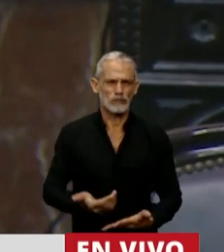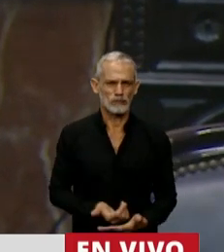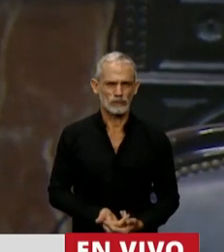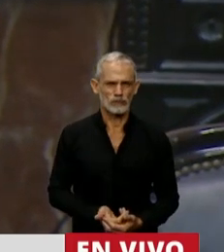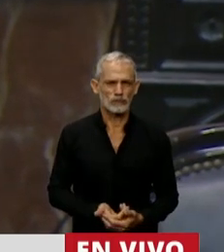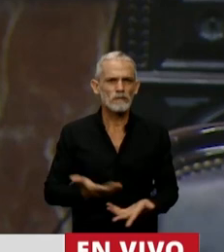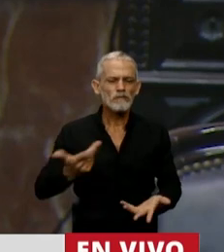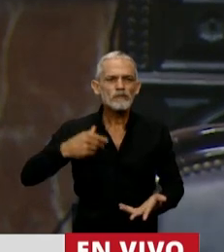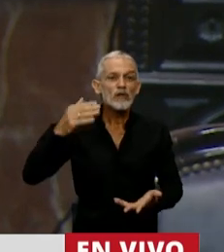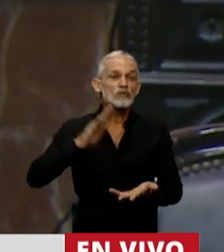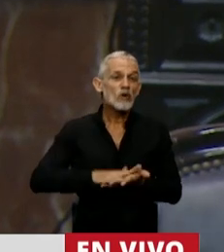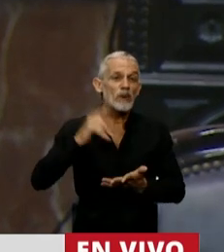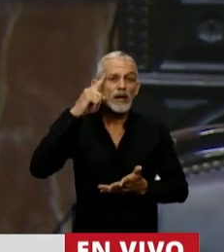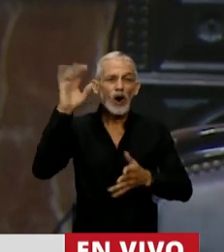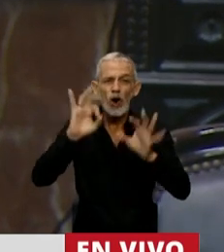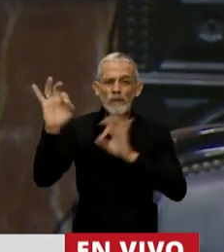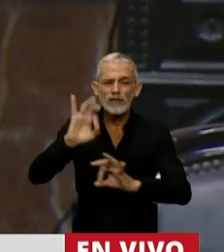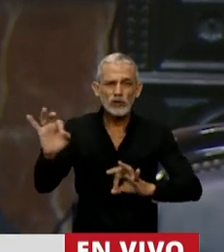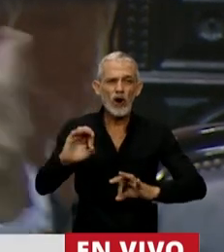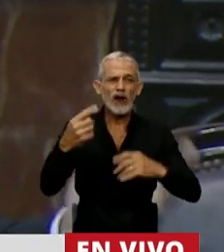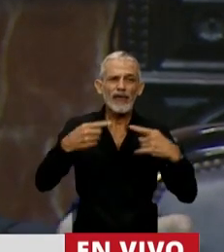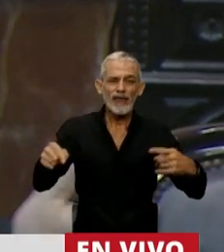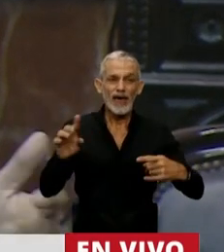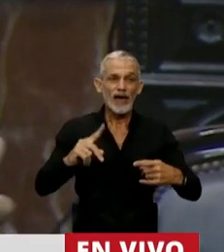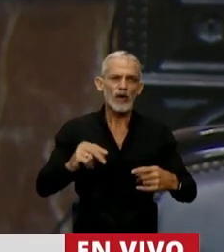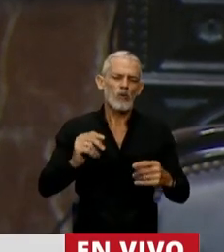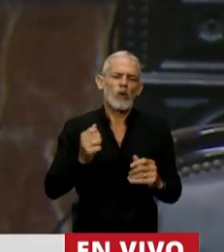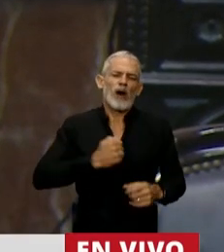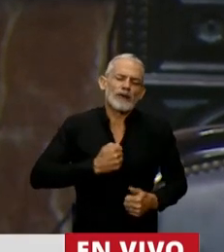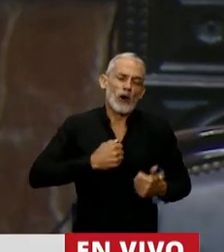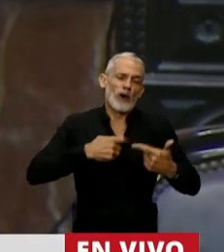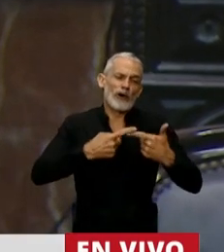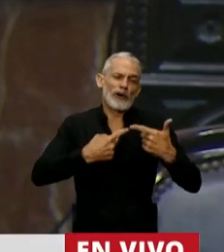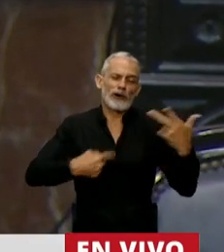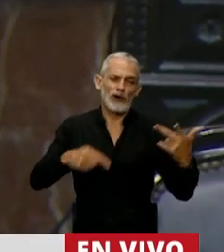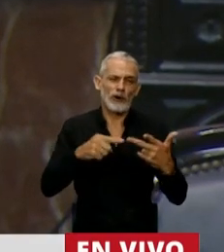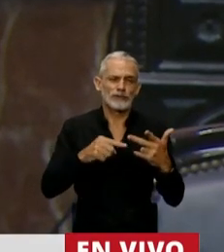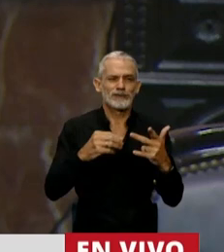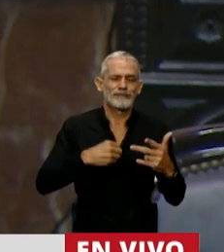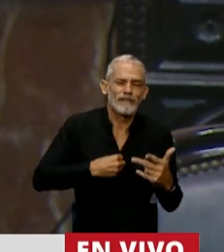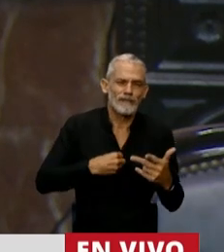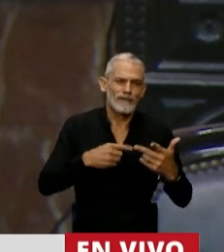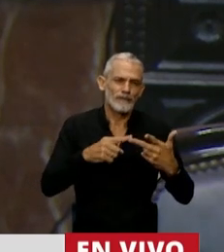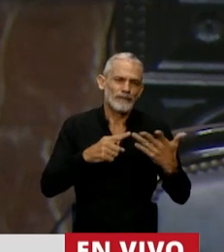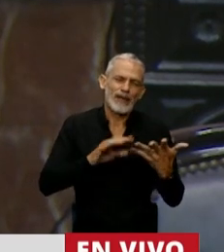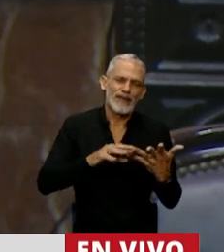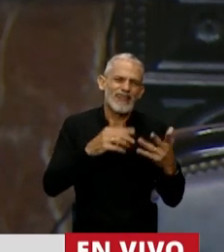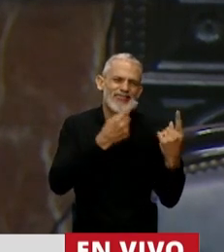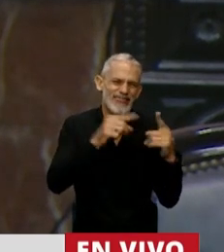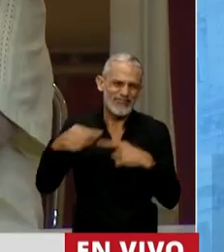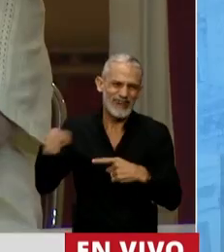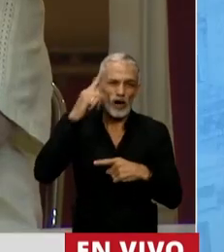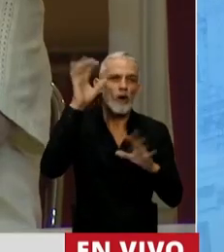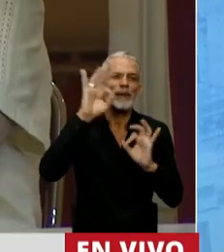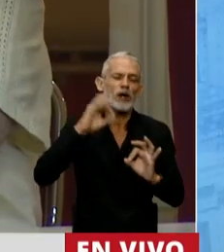Y respeto las opiniones desde el cristianismo, desde las distintas